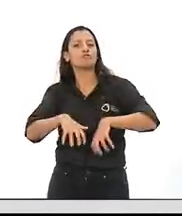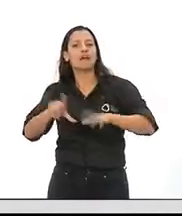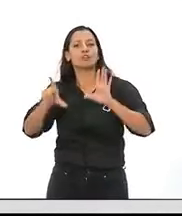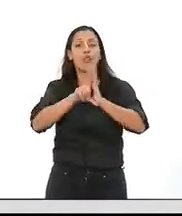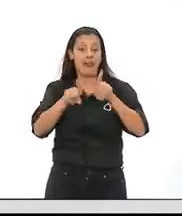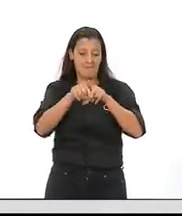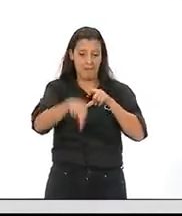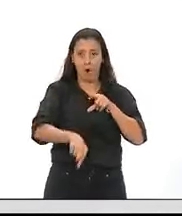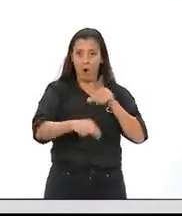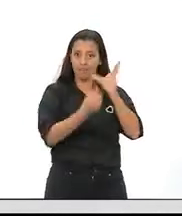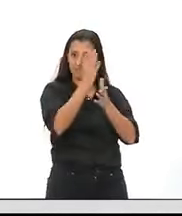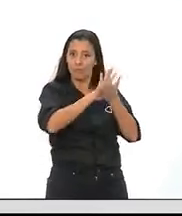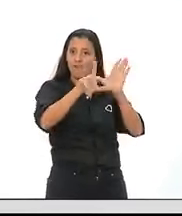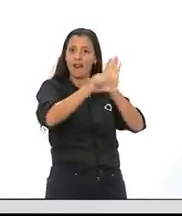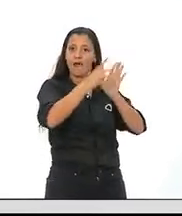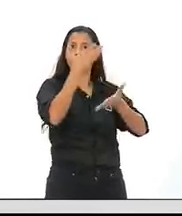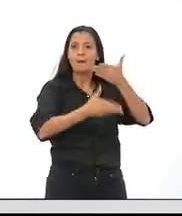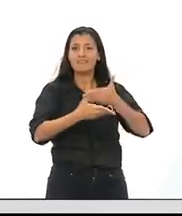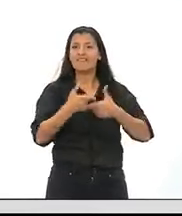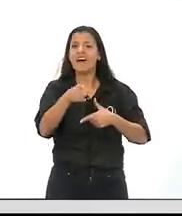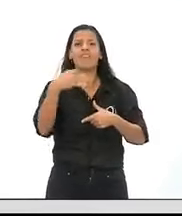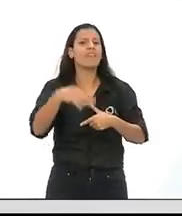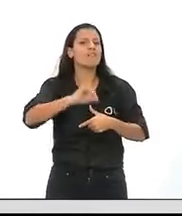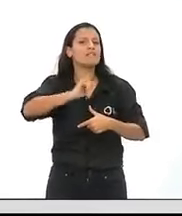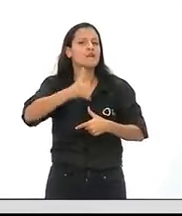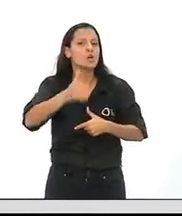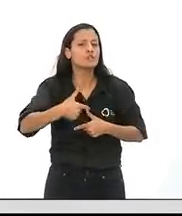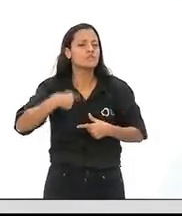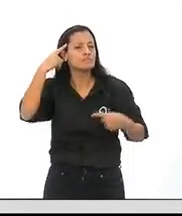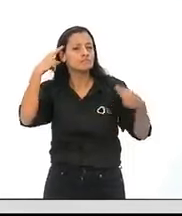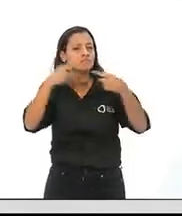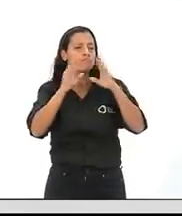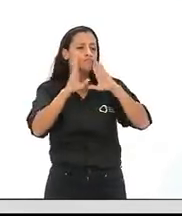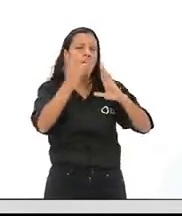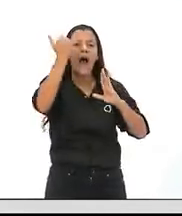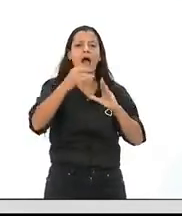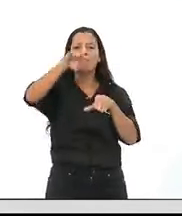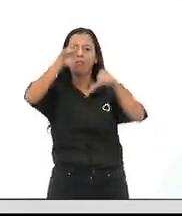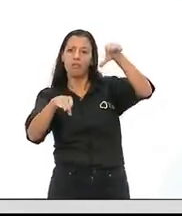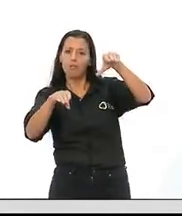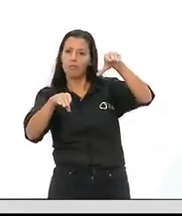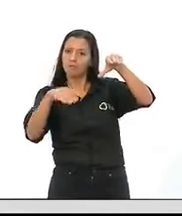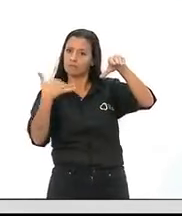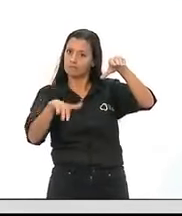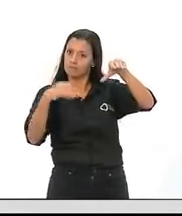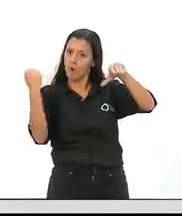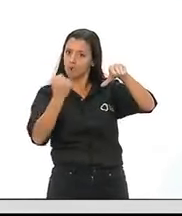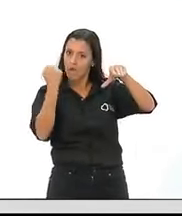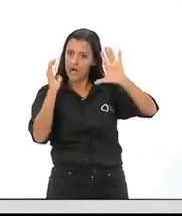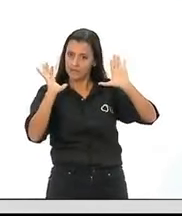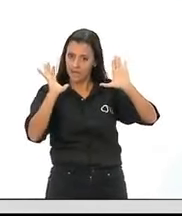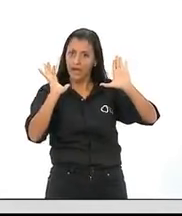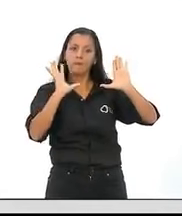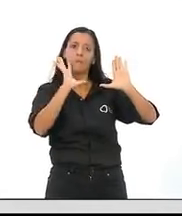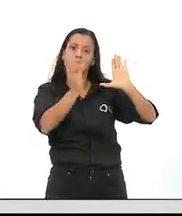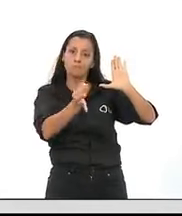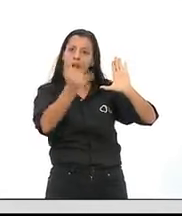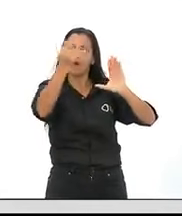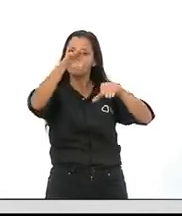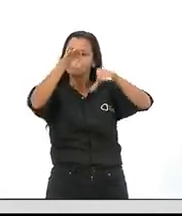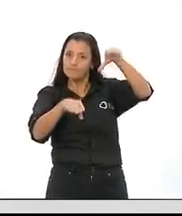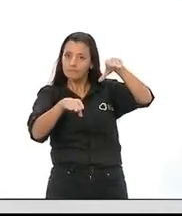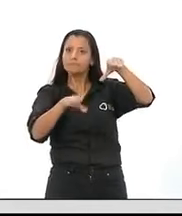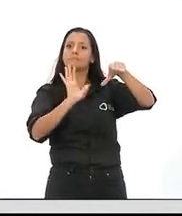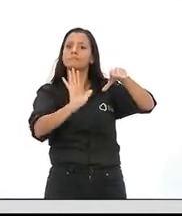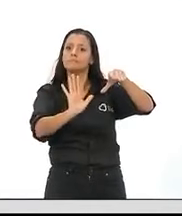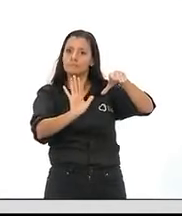es esta ocasión, tener en cuenta la desigualdad estructural en la que está cimentada